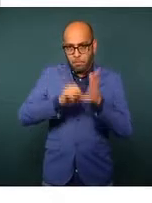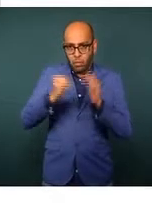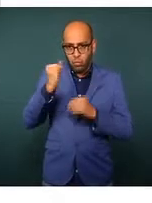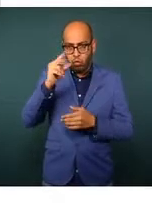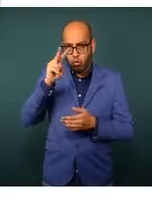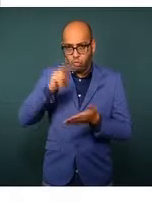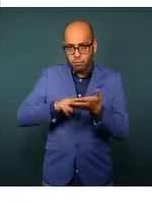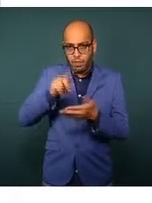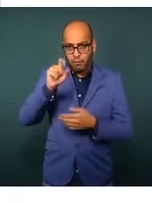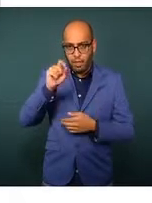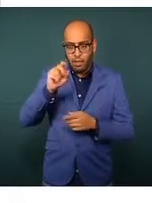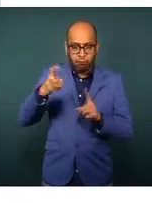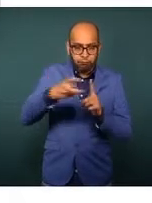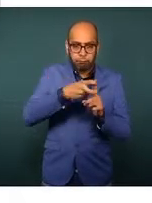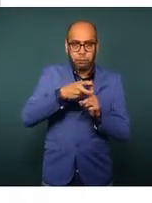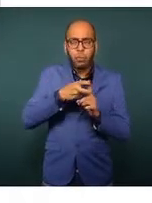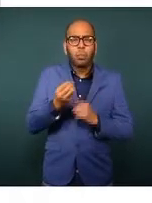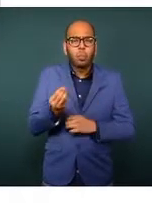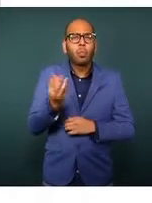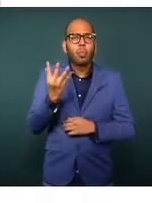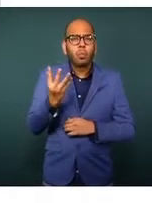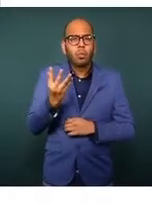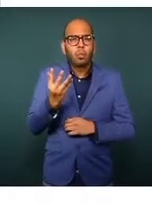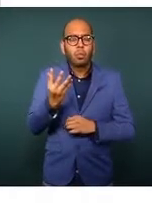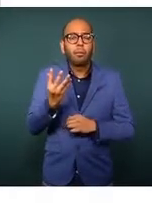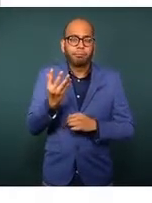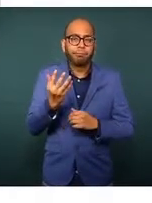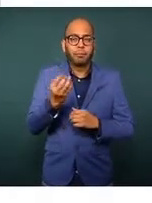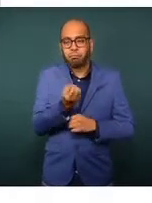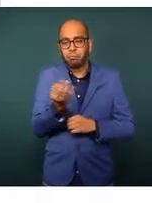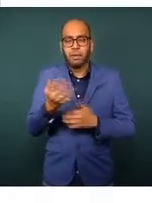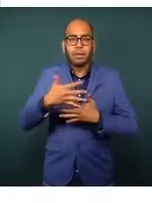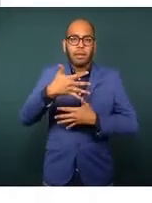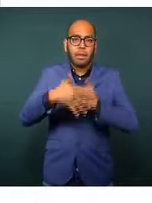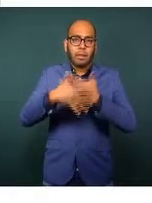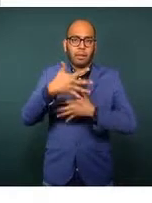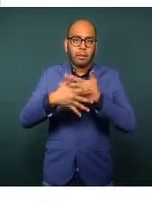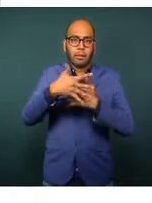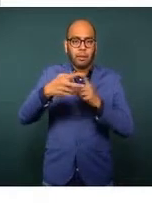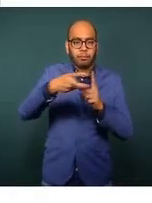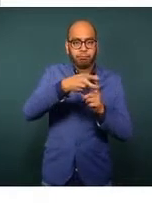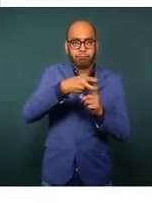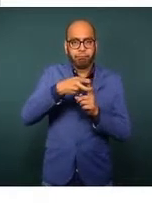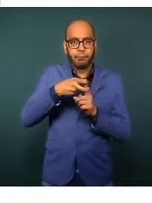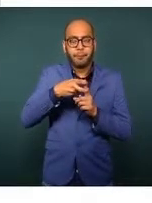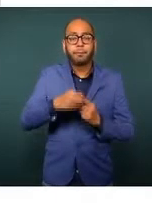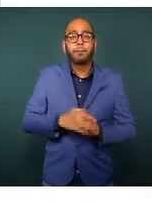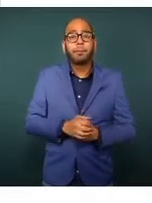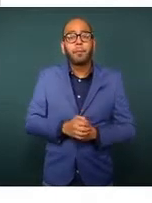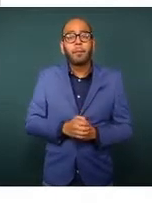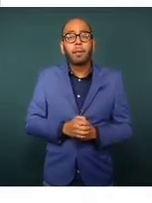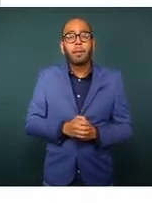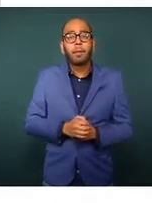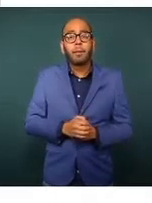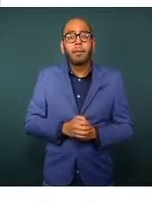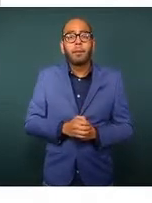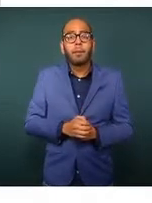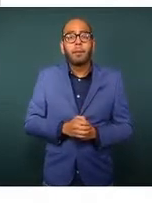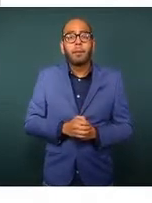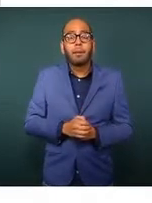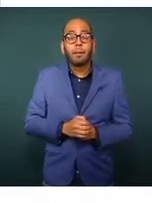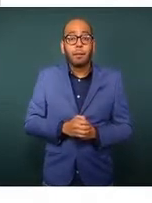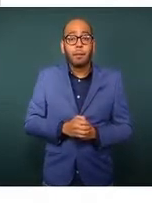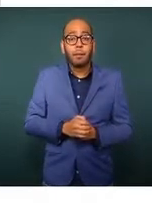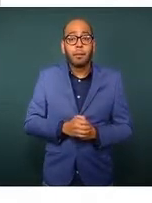sólo se han registrado 15 secuestros. La mayoría de estos